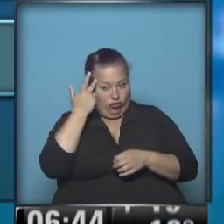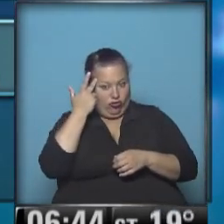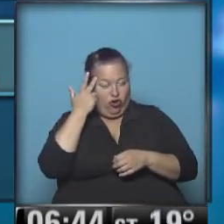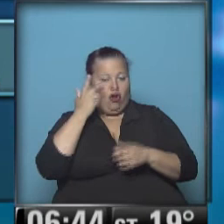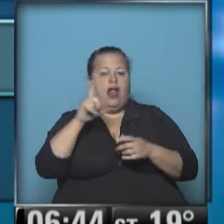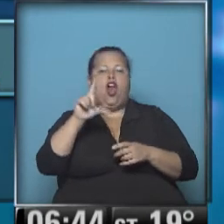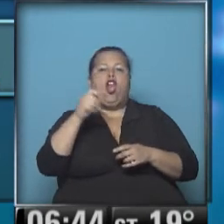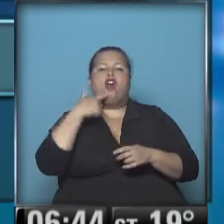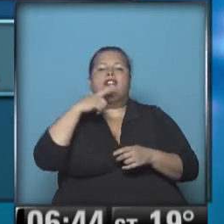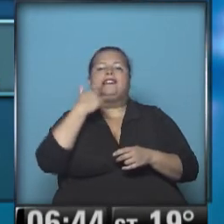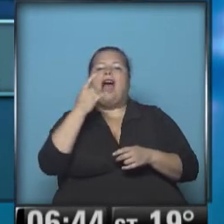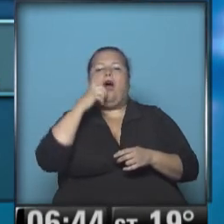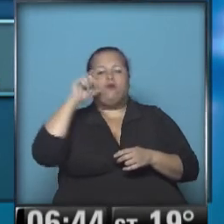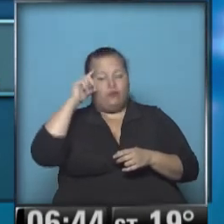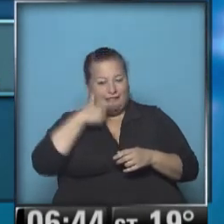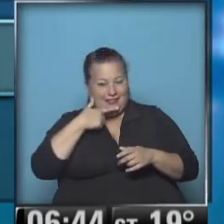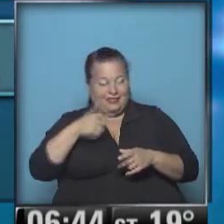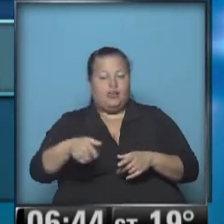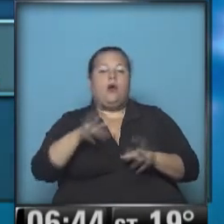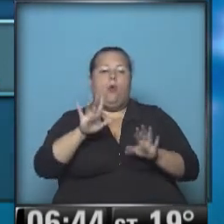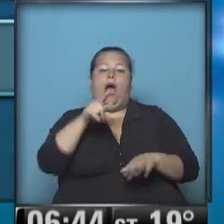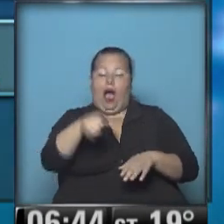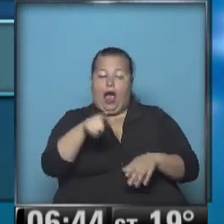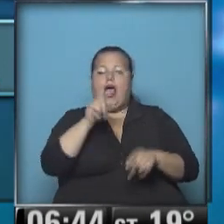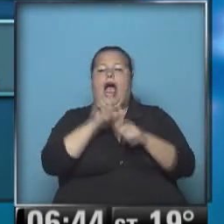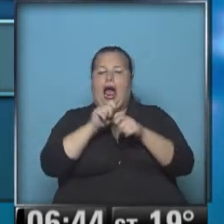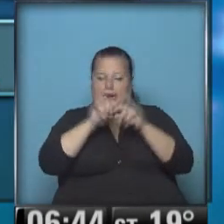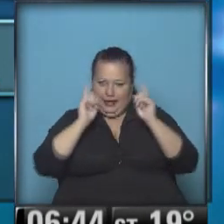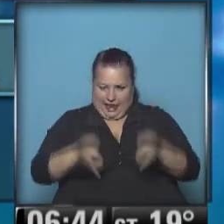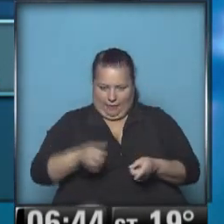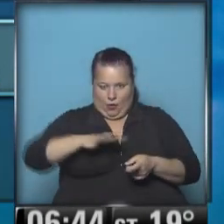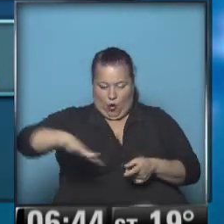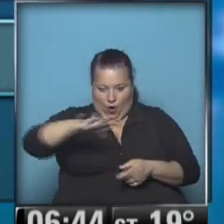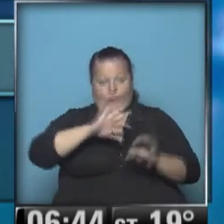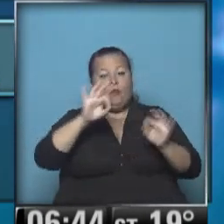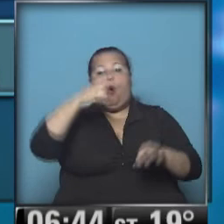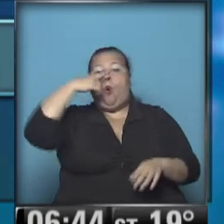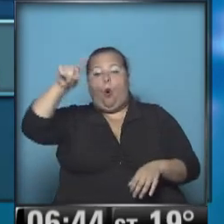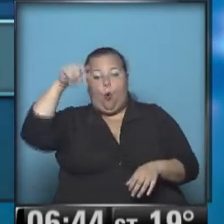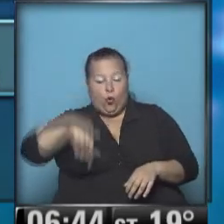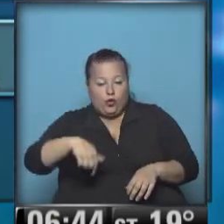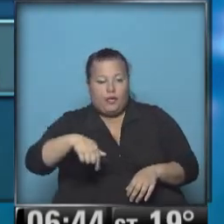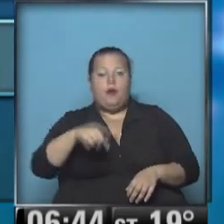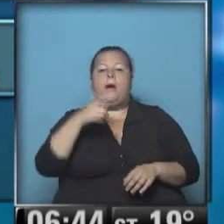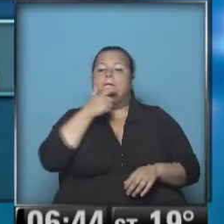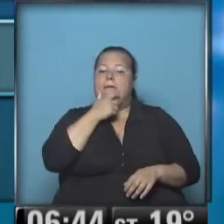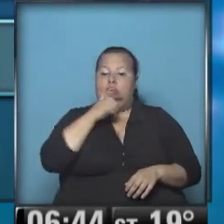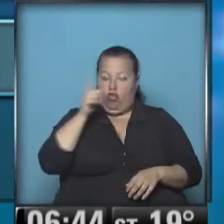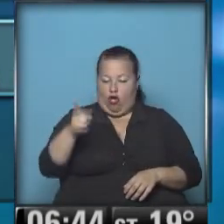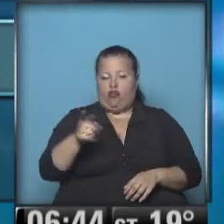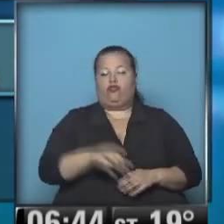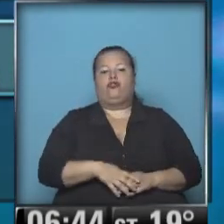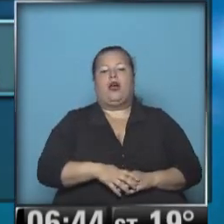y que Los Auses es el lugar, bueno, se están realizando obras también en este tramo. Vamos a cerrar la recorrida de hoy en Mendoza,